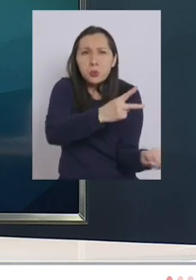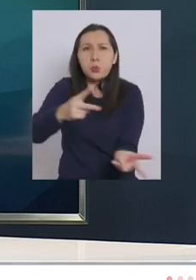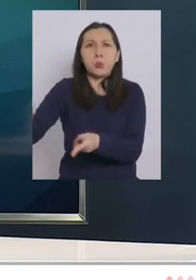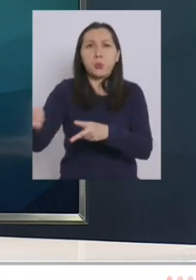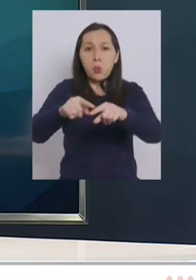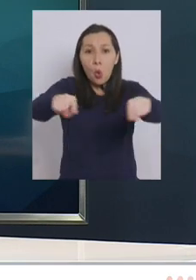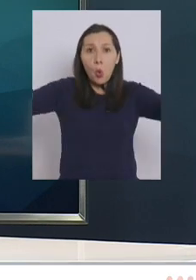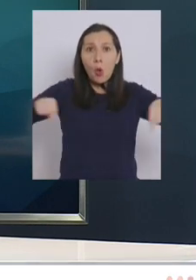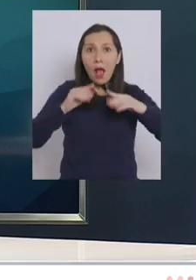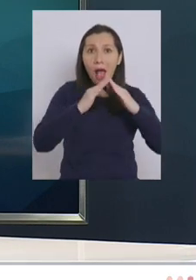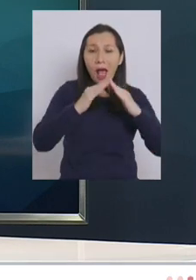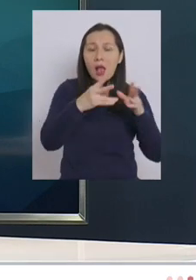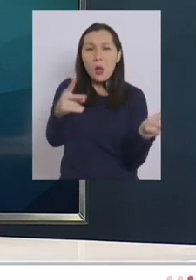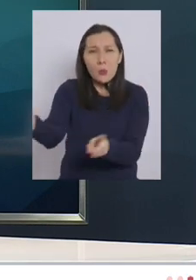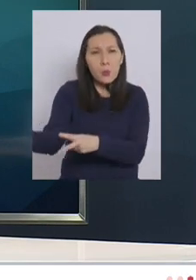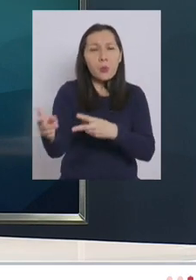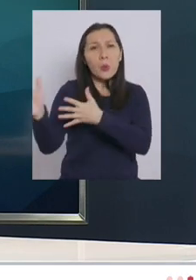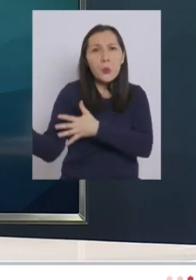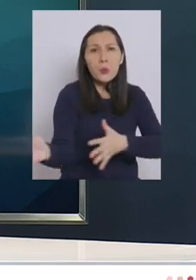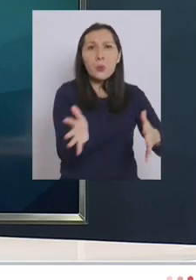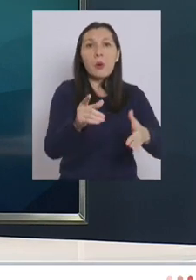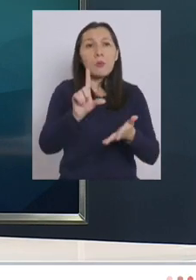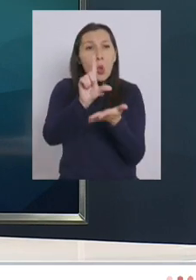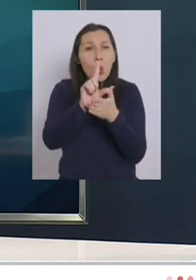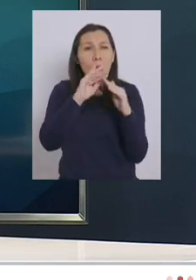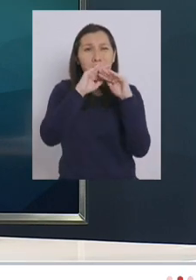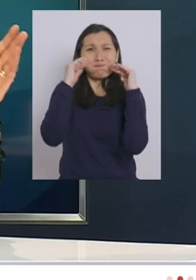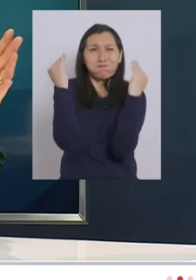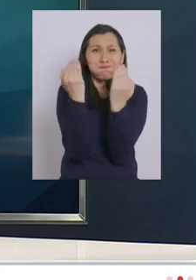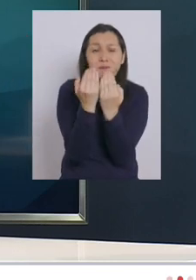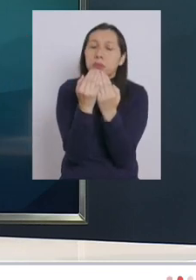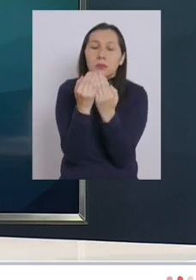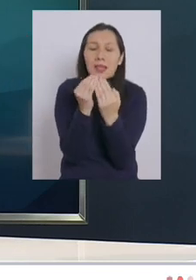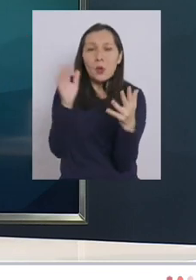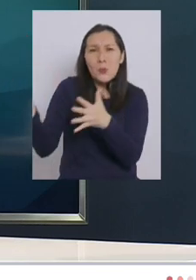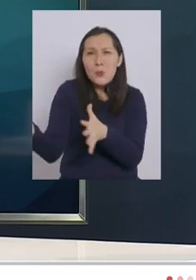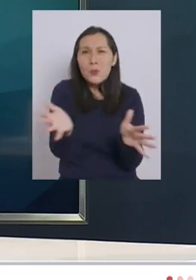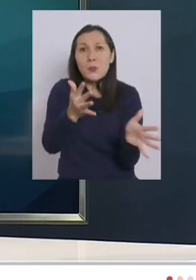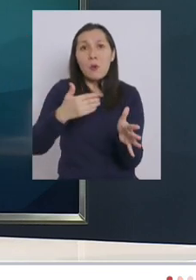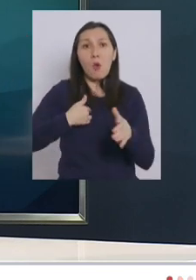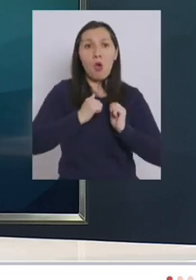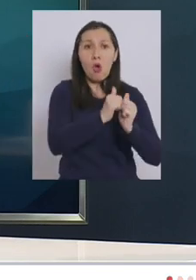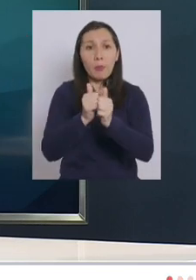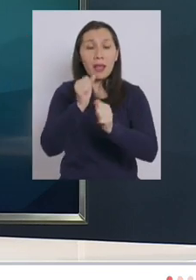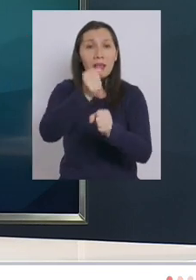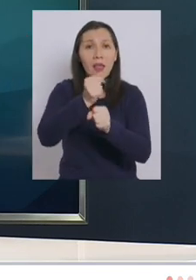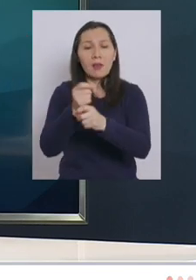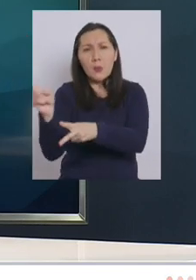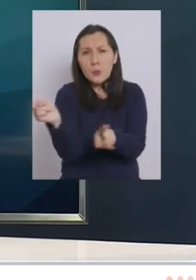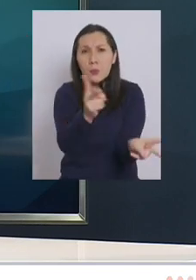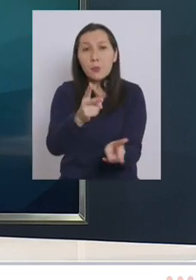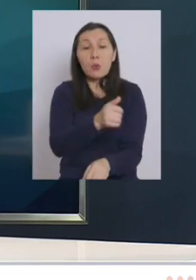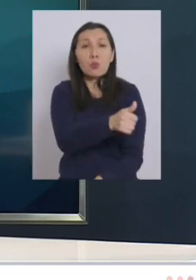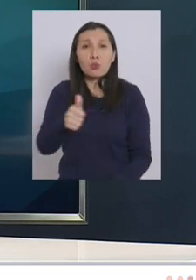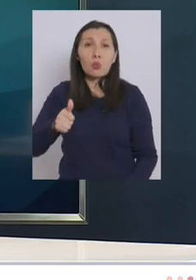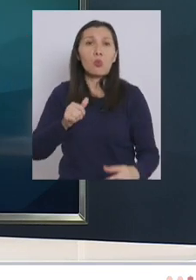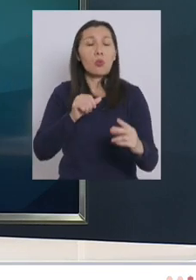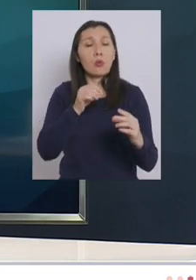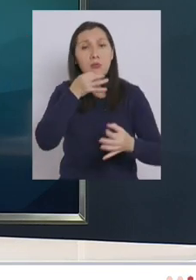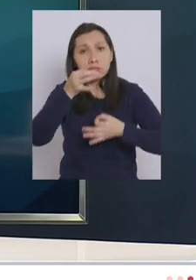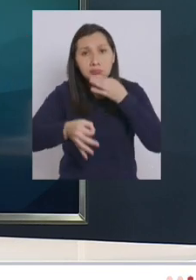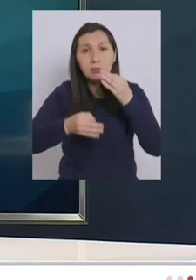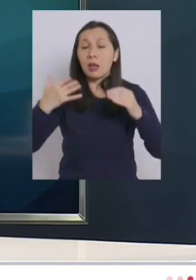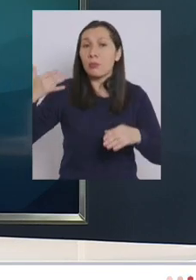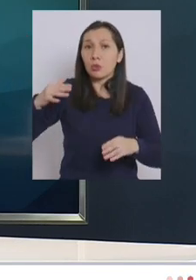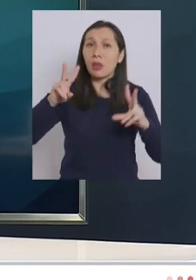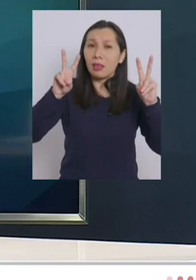ventilar nuestros hogares ventilar si estamos en un lugar cerrado ventilar si estoy con mis compañeros de trabajo hablemos todos porque todos tenemos